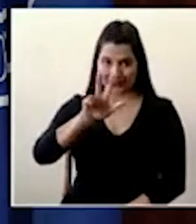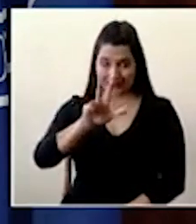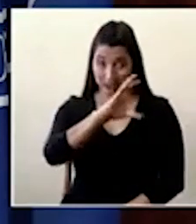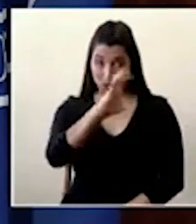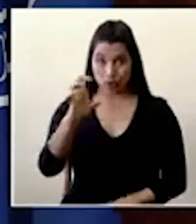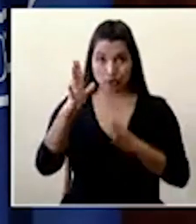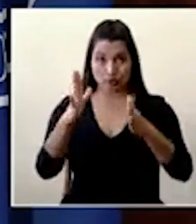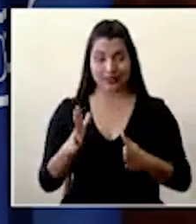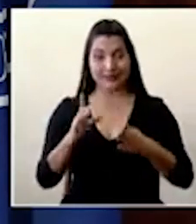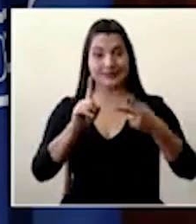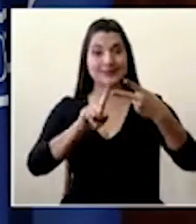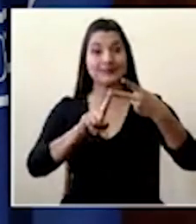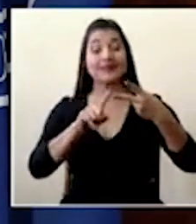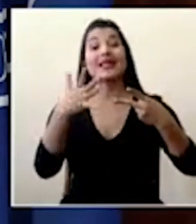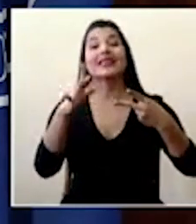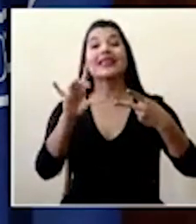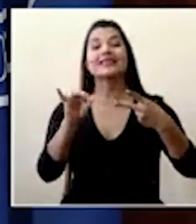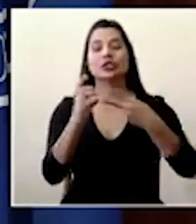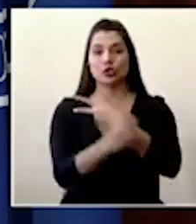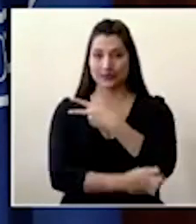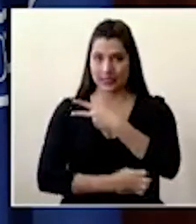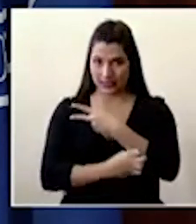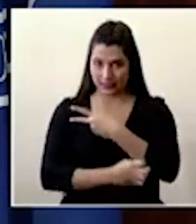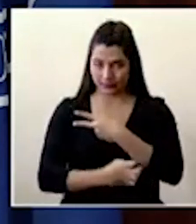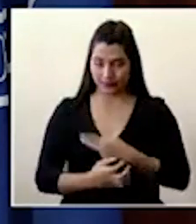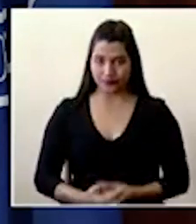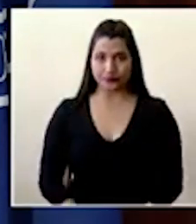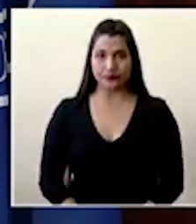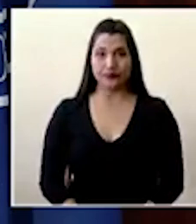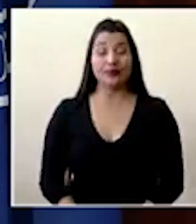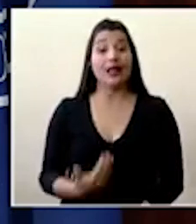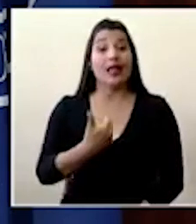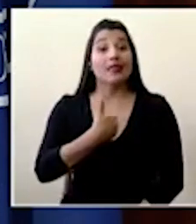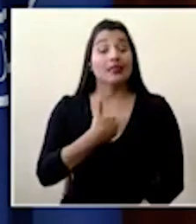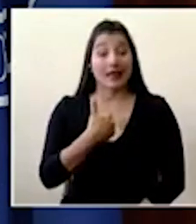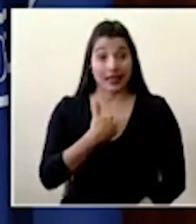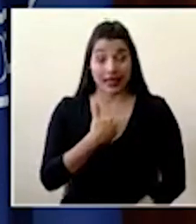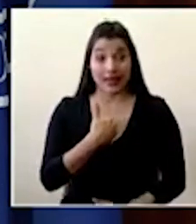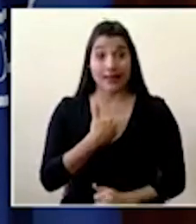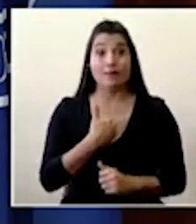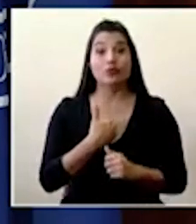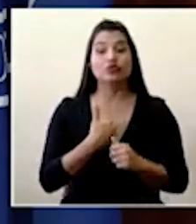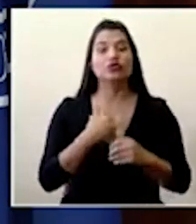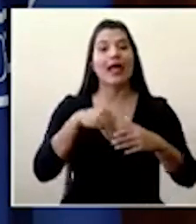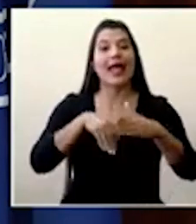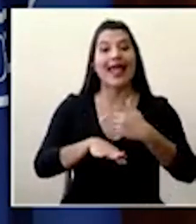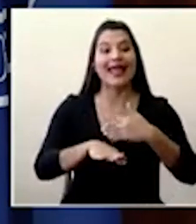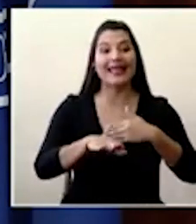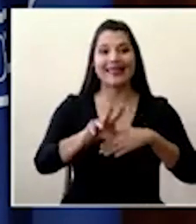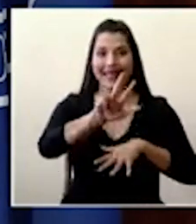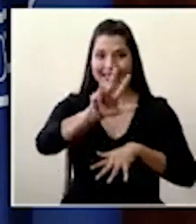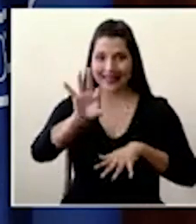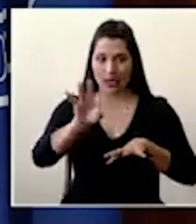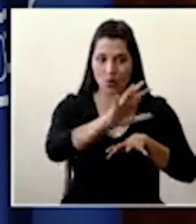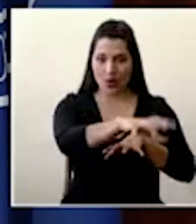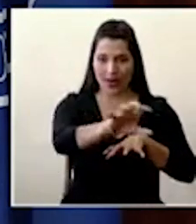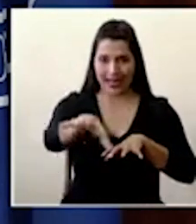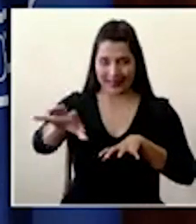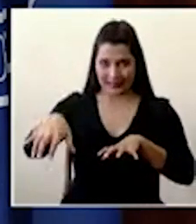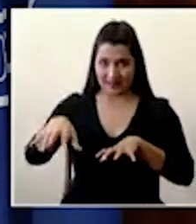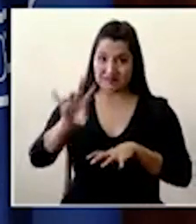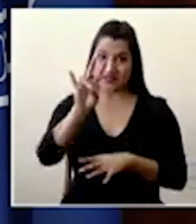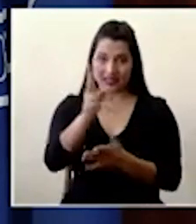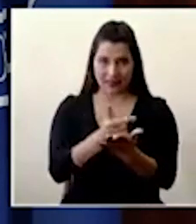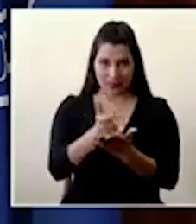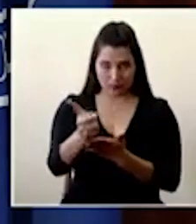y 18 son extranjeros. Tenemos casos en 39 cantones de las 7 provincias. Por edad tenemos